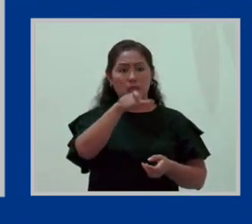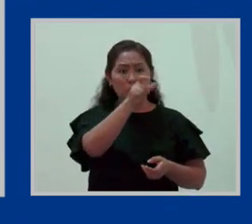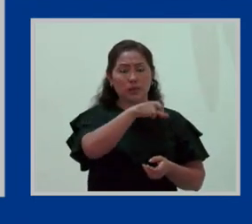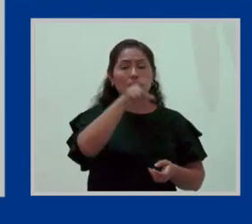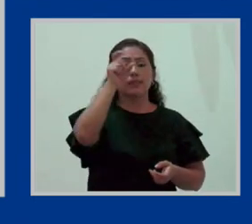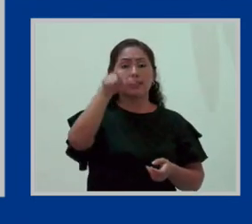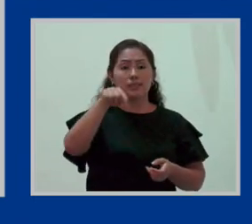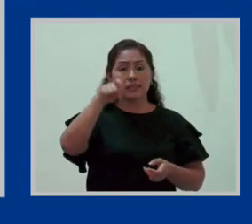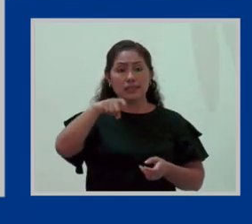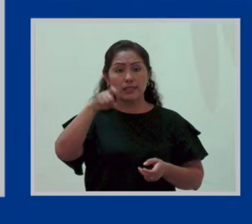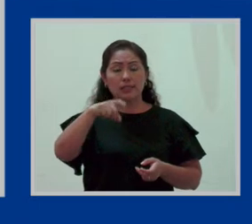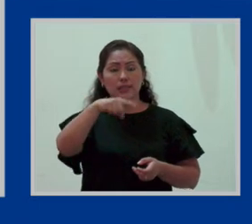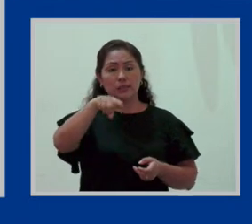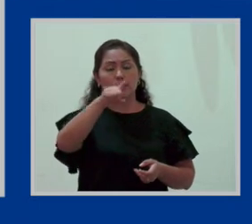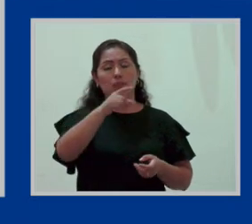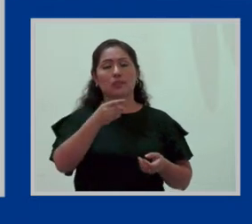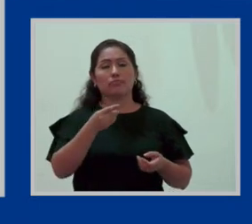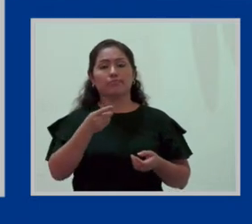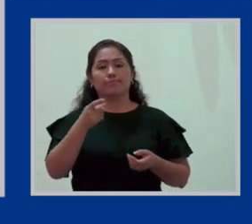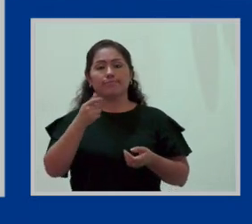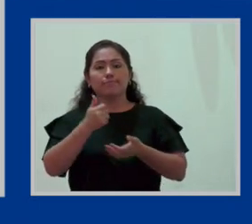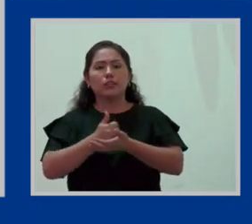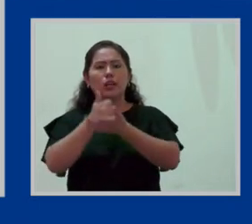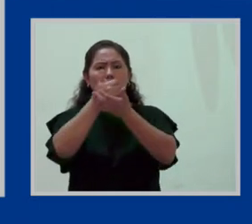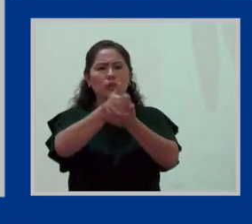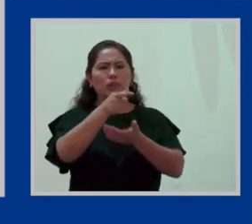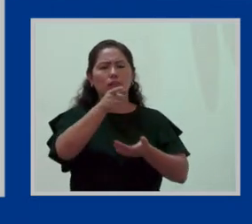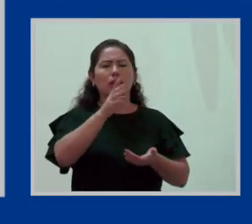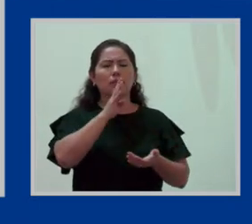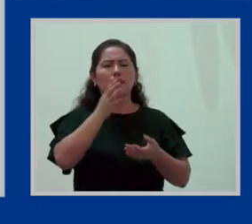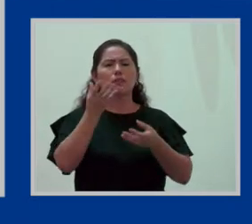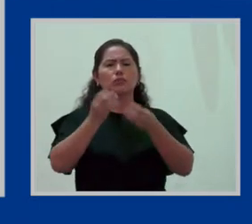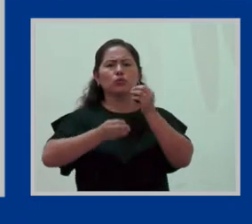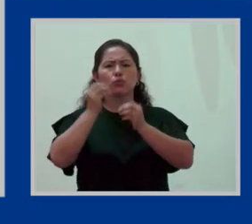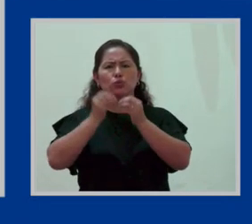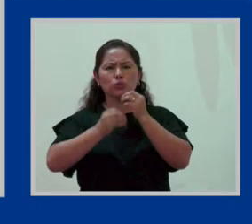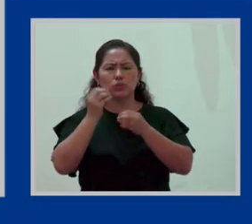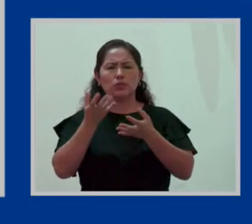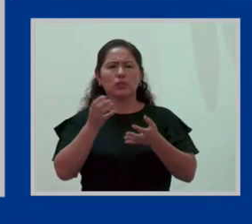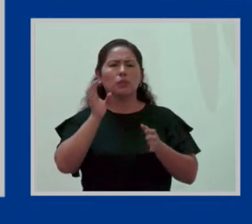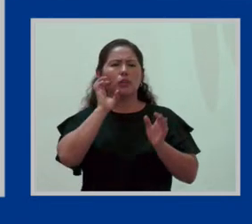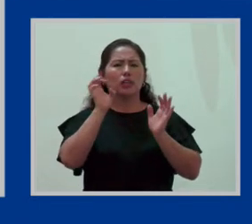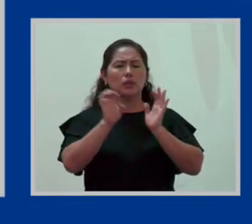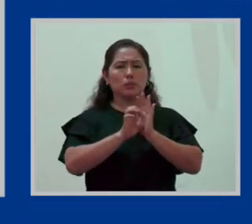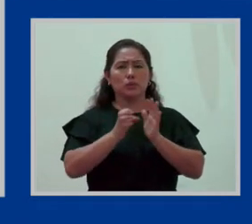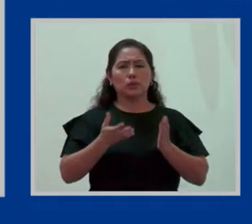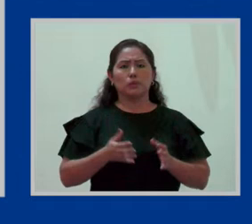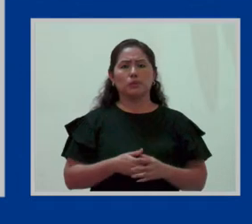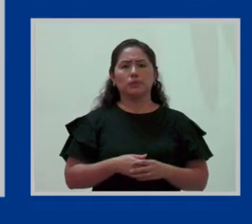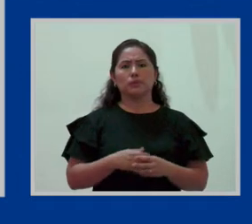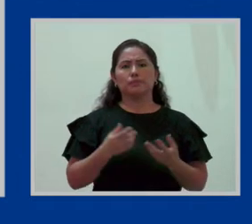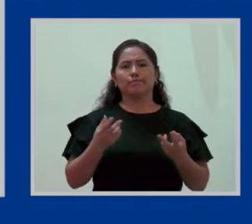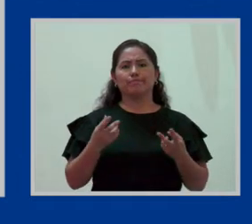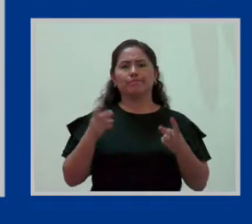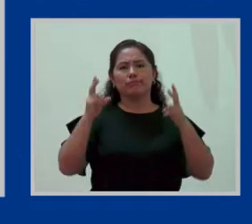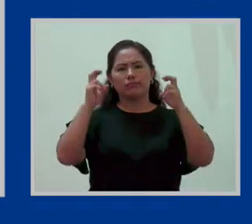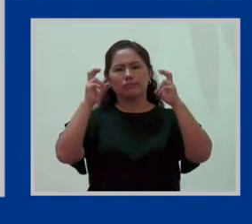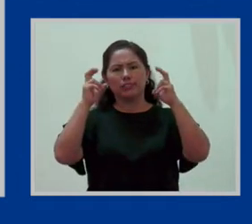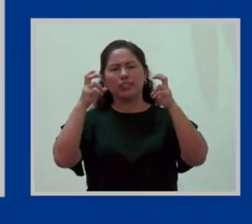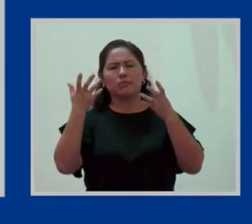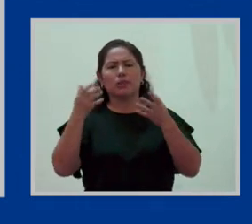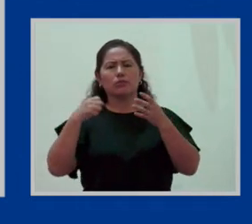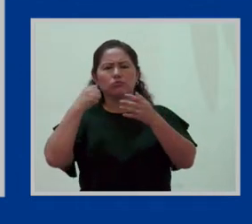necesitan que se consideren al momento de hablar de soluciones. ¿A qué me refiero, por ejemplo, al tema de la lucha contra la